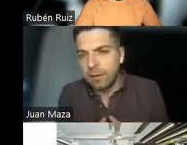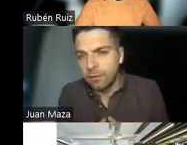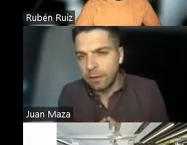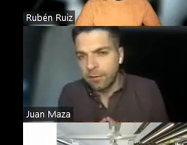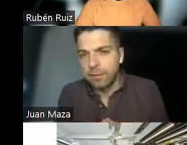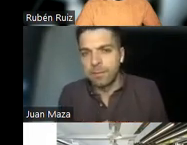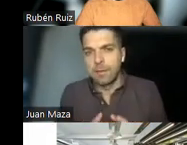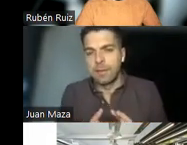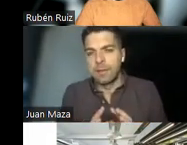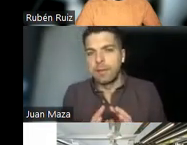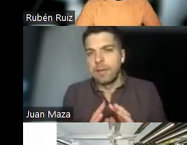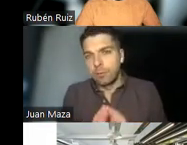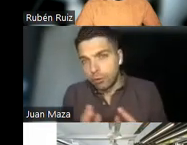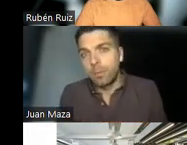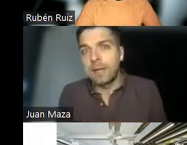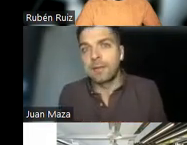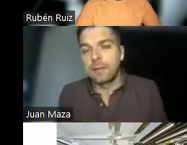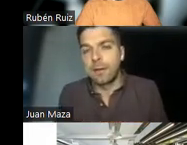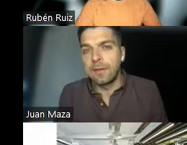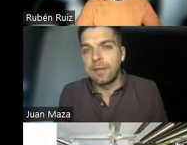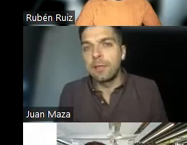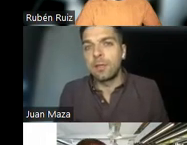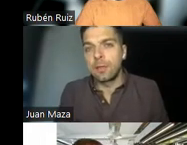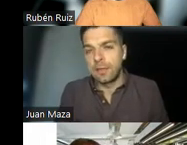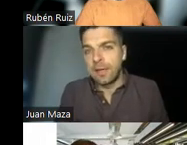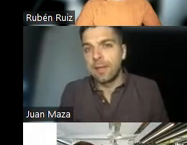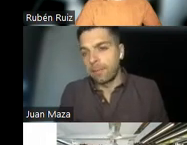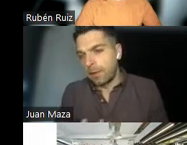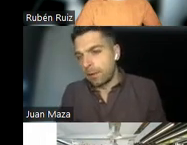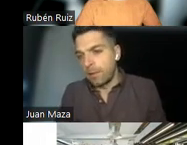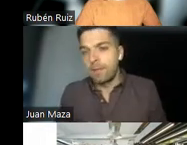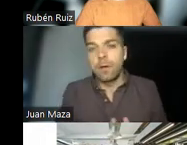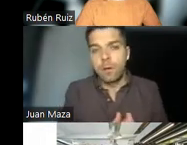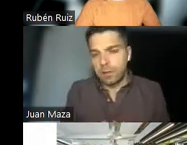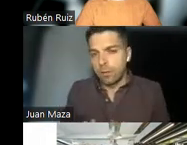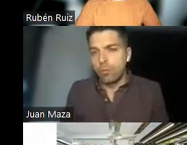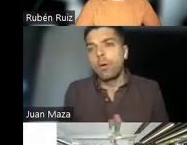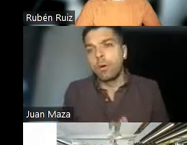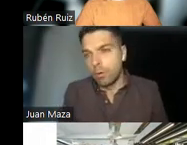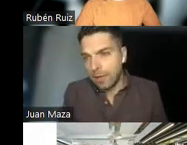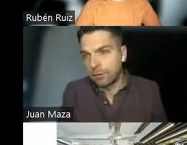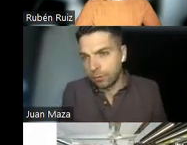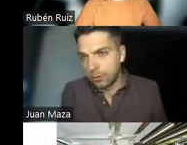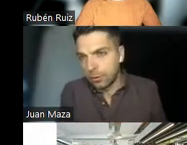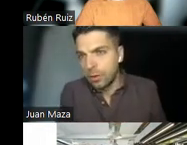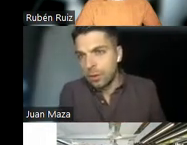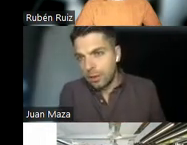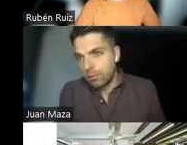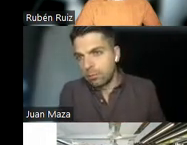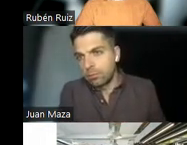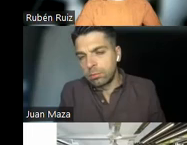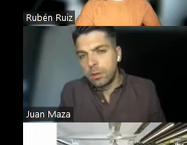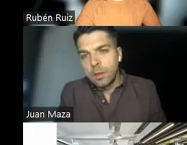saber si está oliendo café. Sobre todo para saber distinguir si hay señales de alarma, incendio, sea, humo o gas sobre todo.